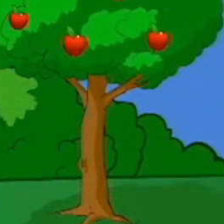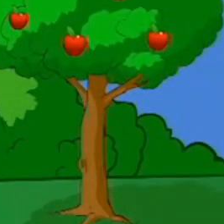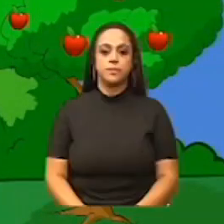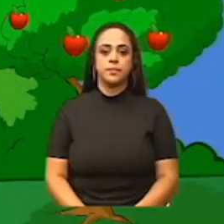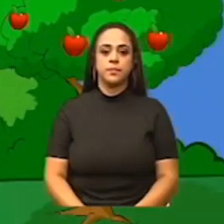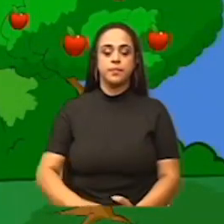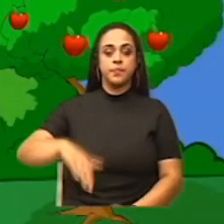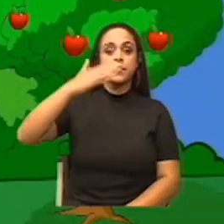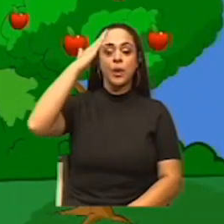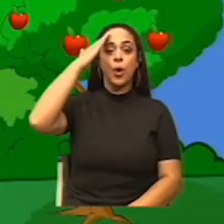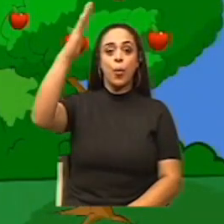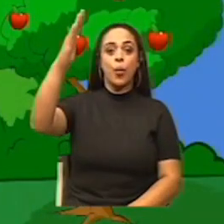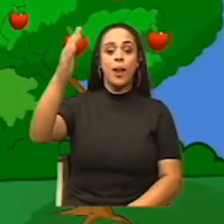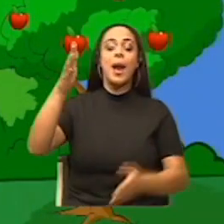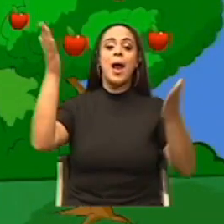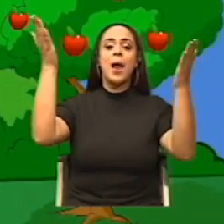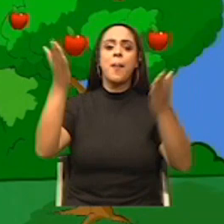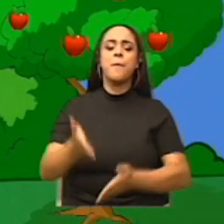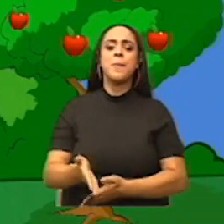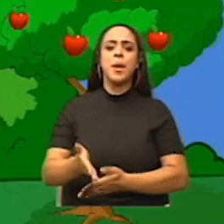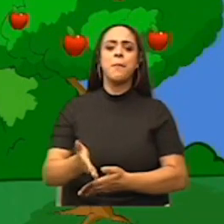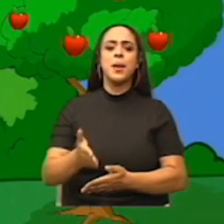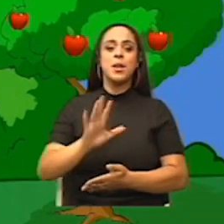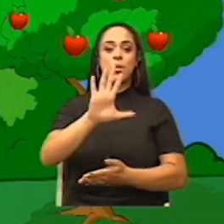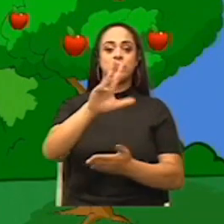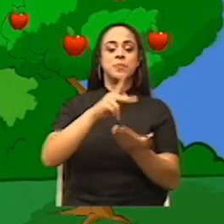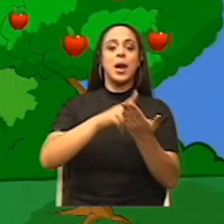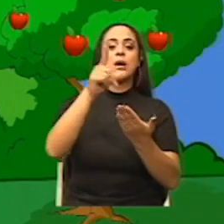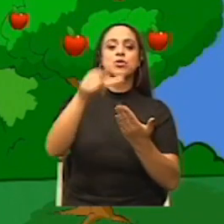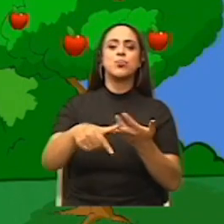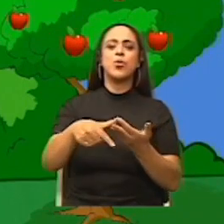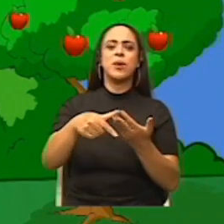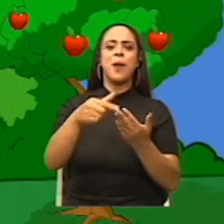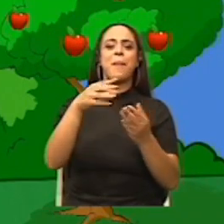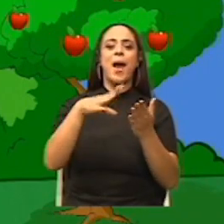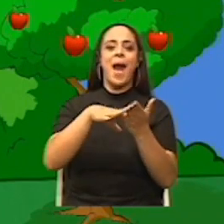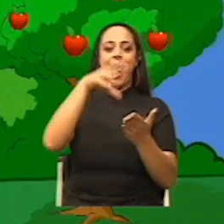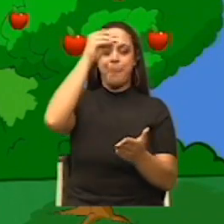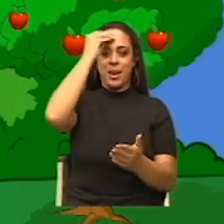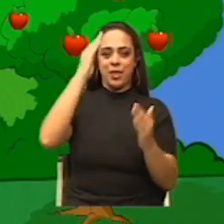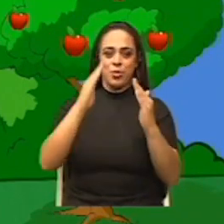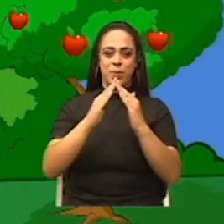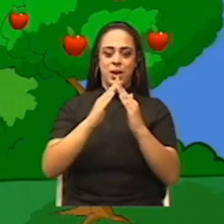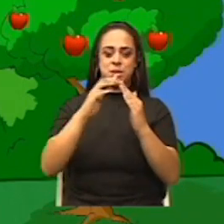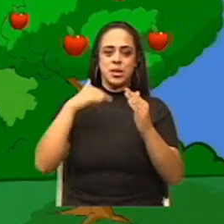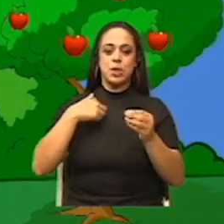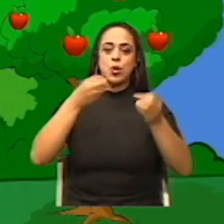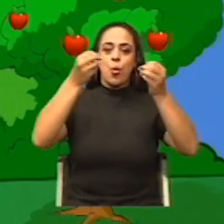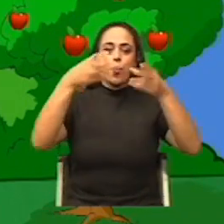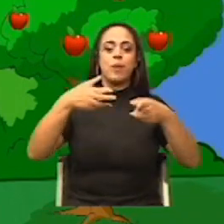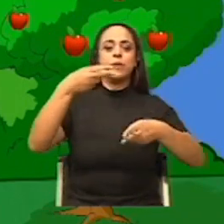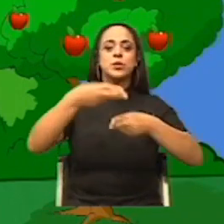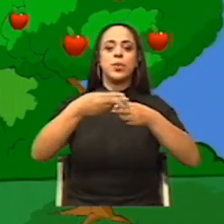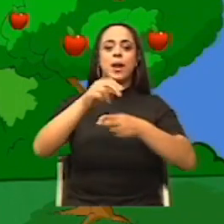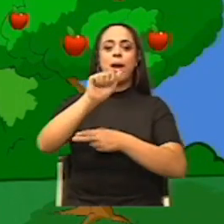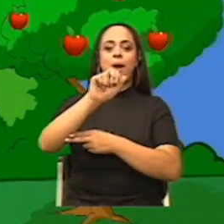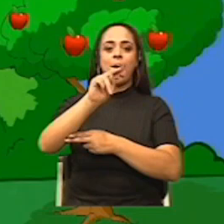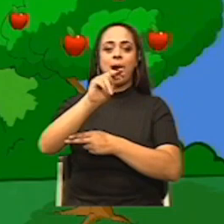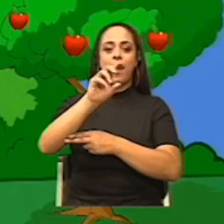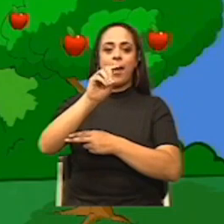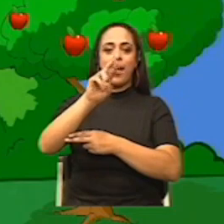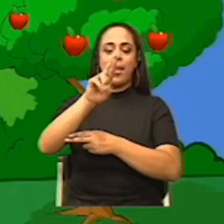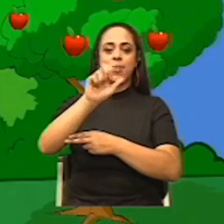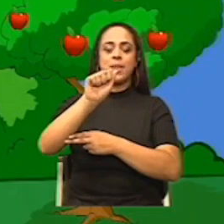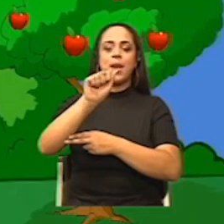Hola, bienvenidos a su programa Aprendo en Casa. Soy la profesora Andrea Arias Quezada de Física y estoy muy